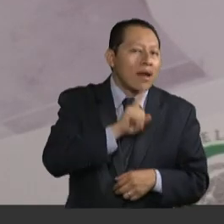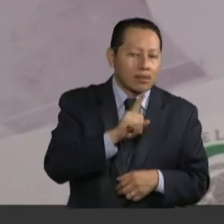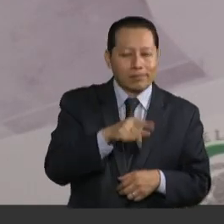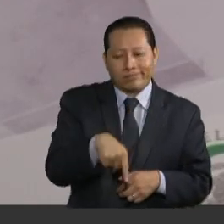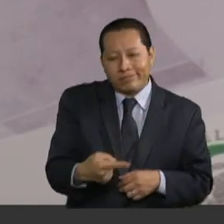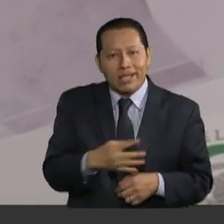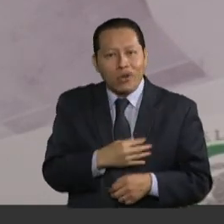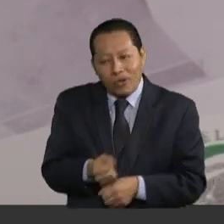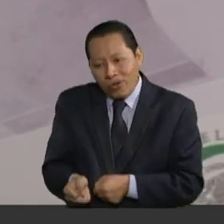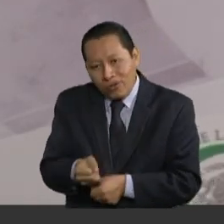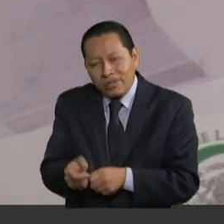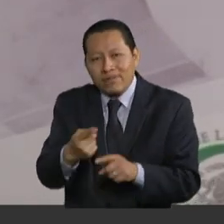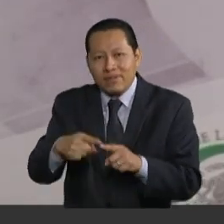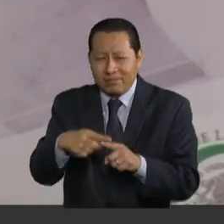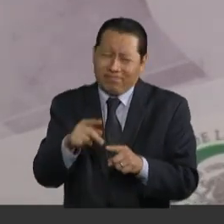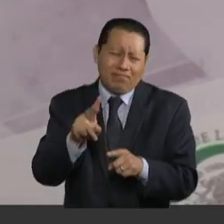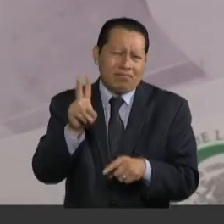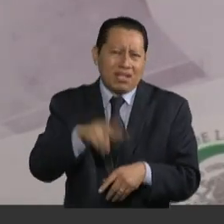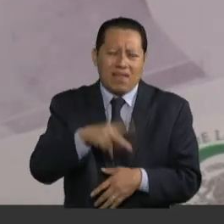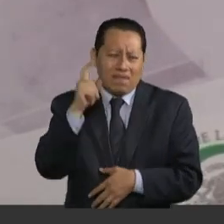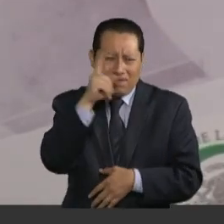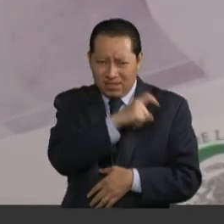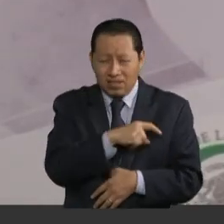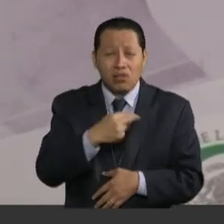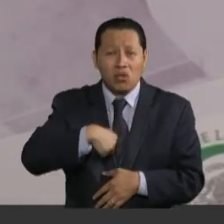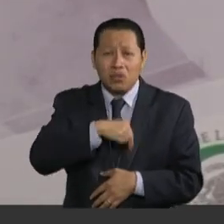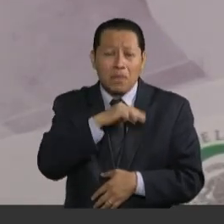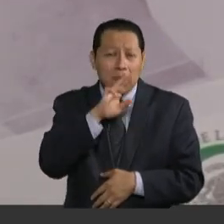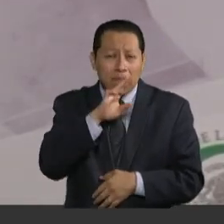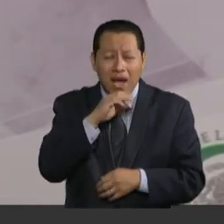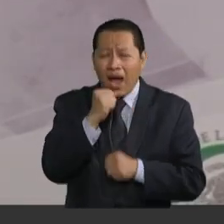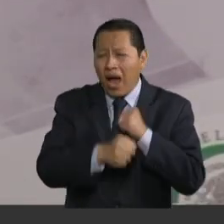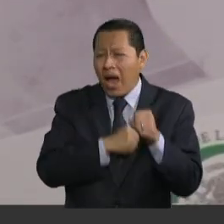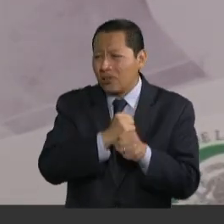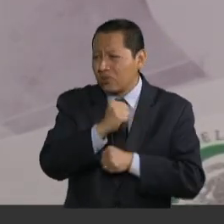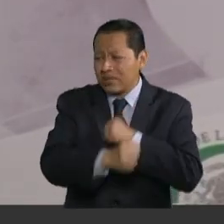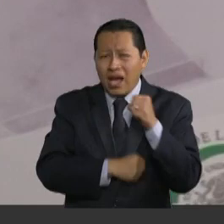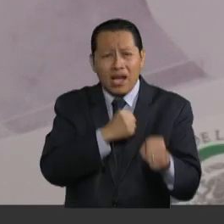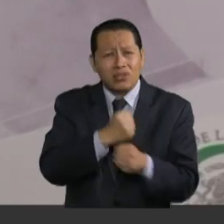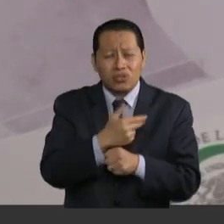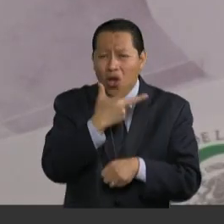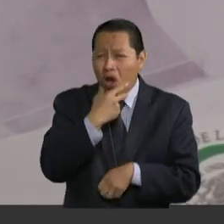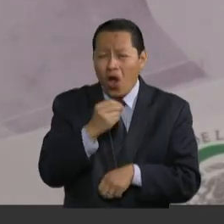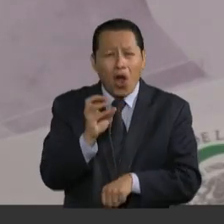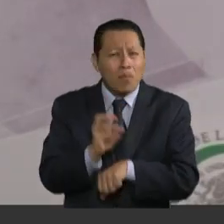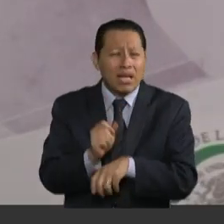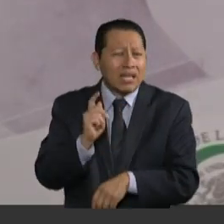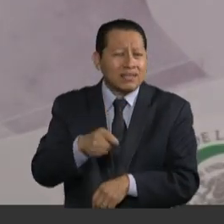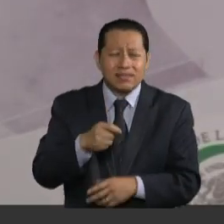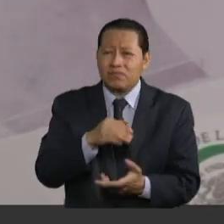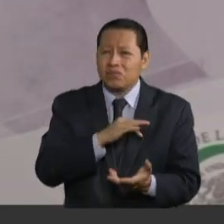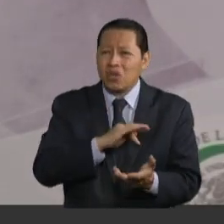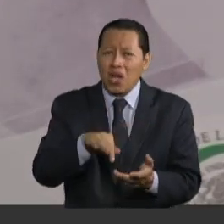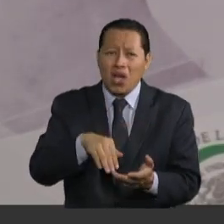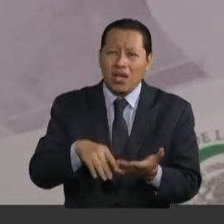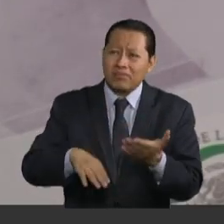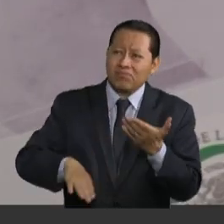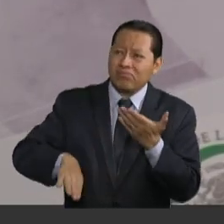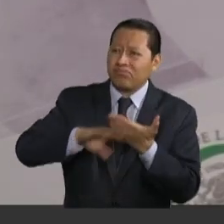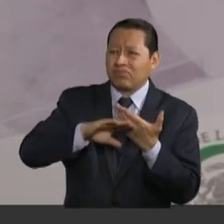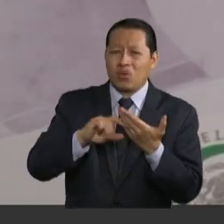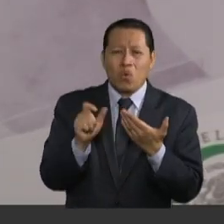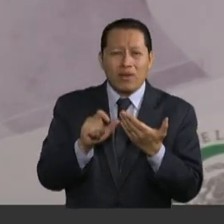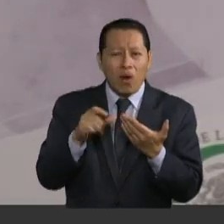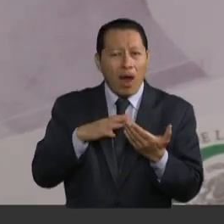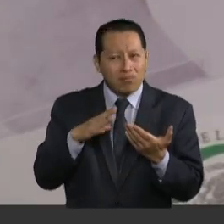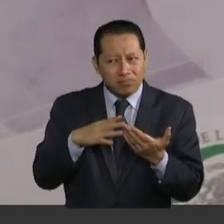a las madres años salir de este terrorismo machista que implica el hecho de intentarnos liberar de un abusador, de